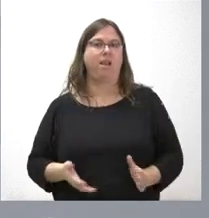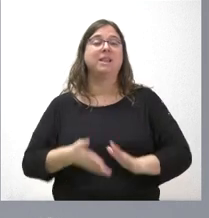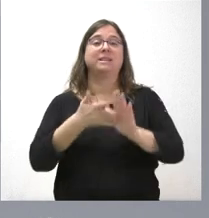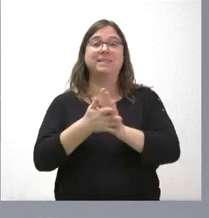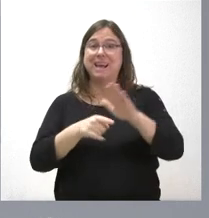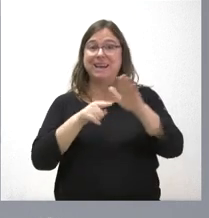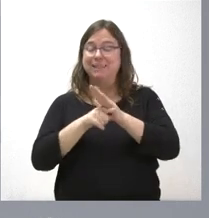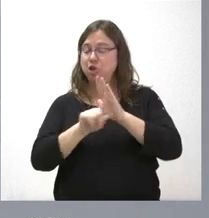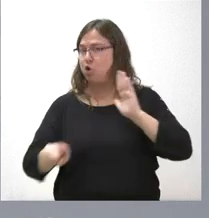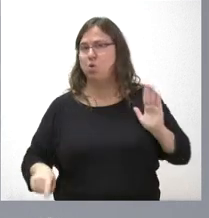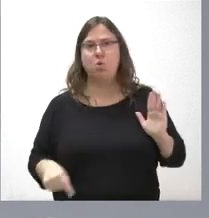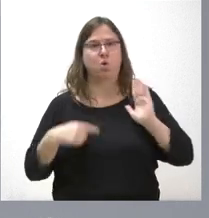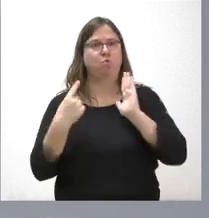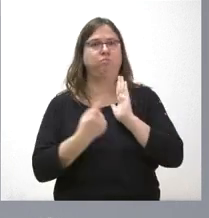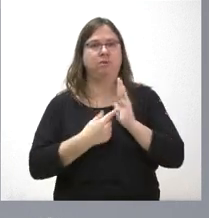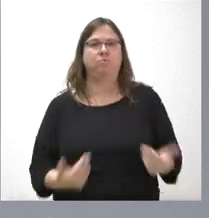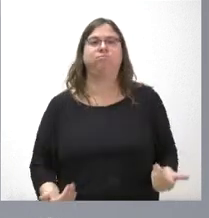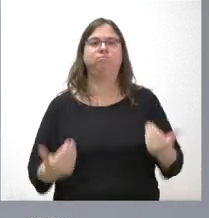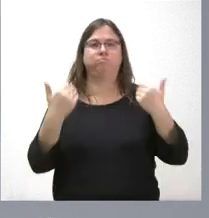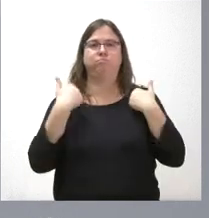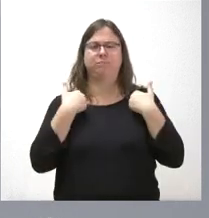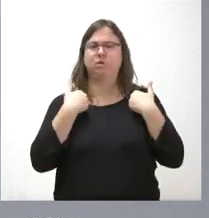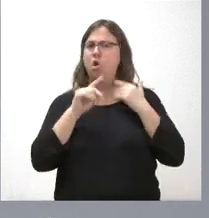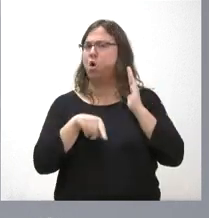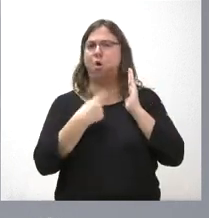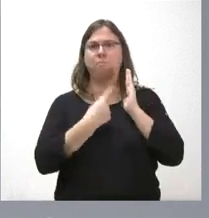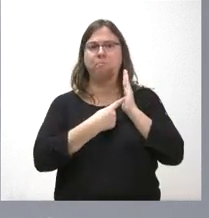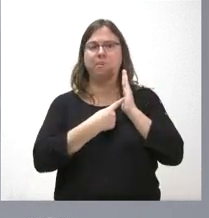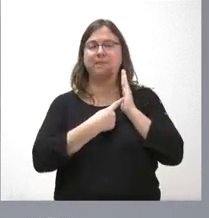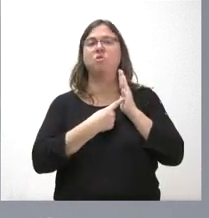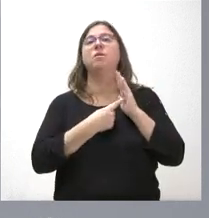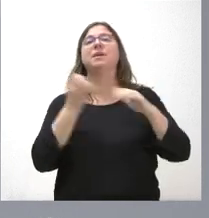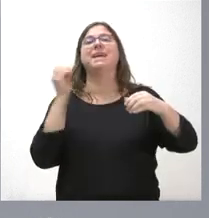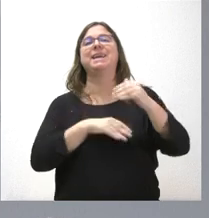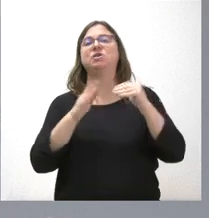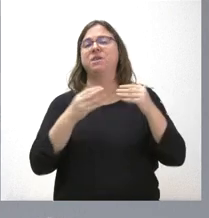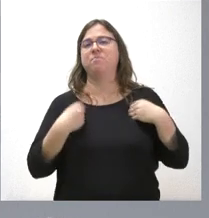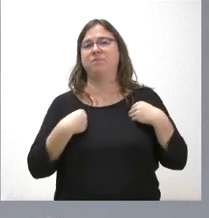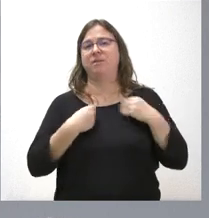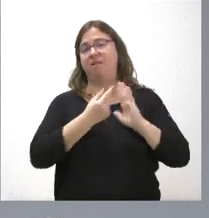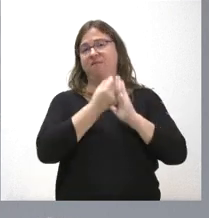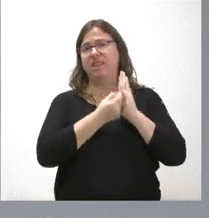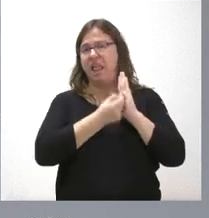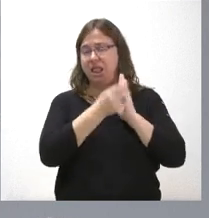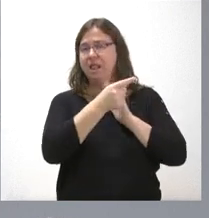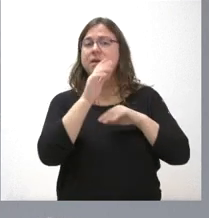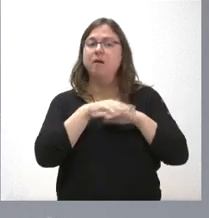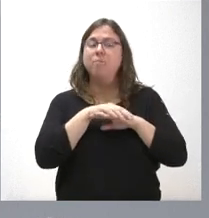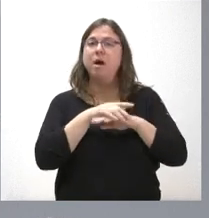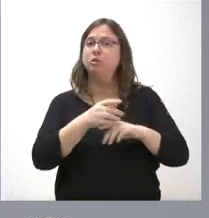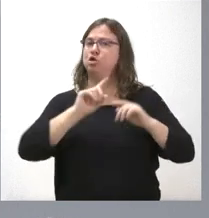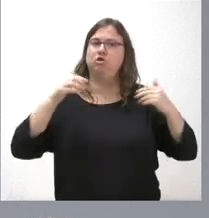total, la gestión competencial total del ingreso mínimo vital y los recursos necesarios para poder